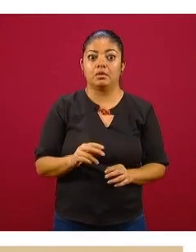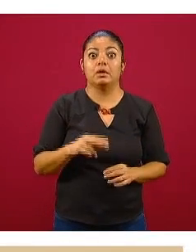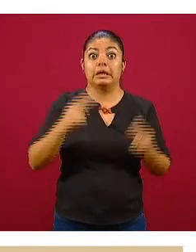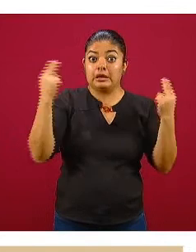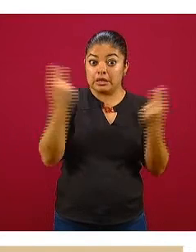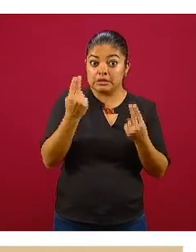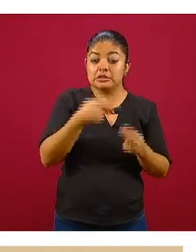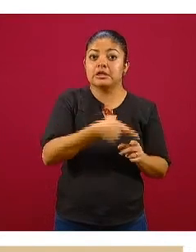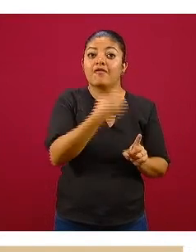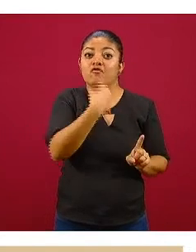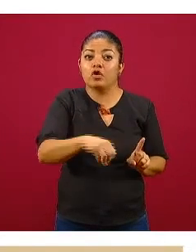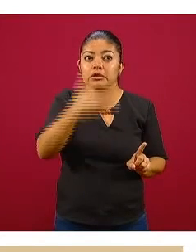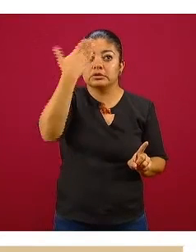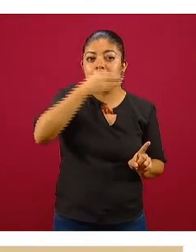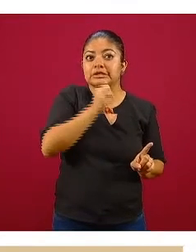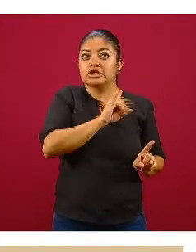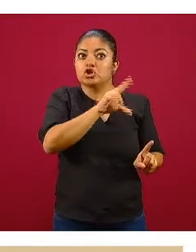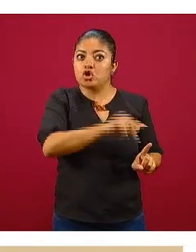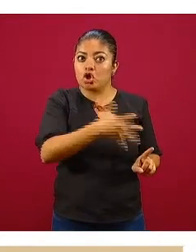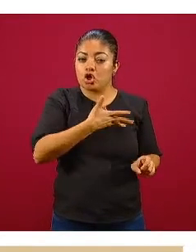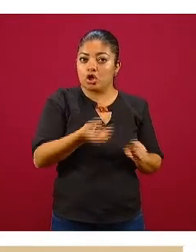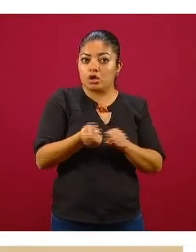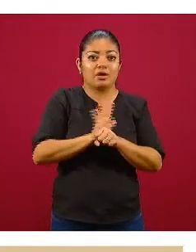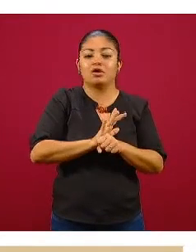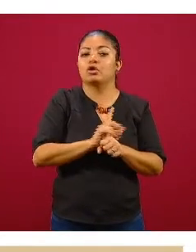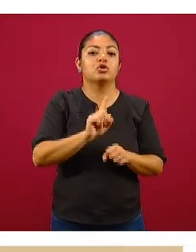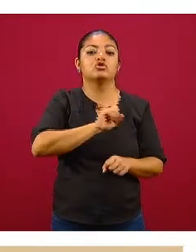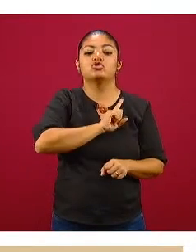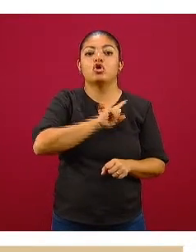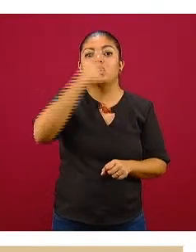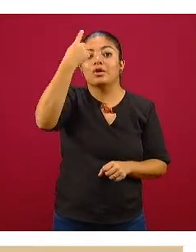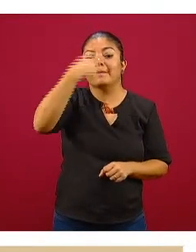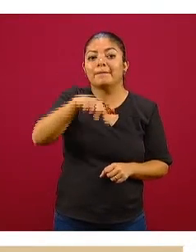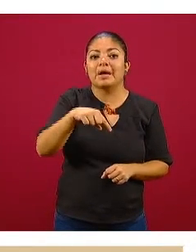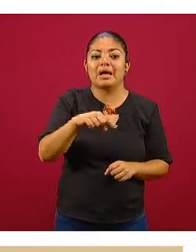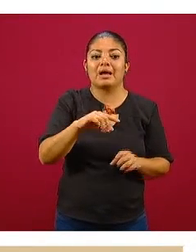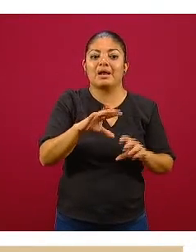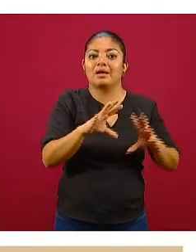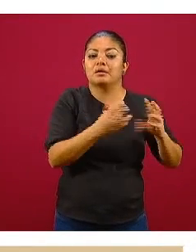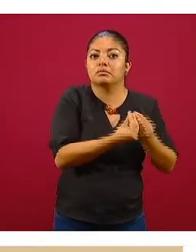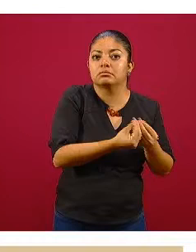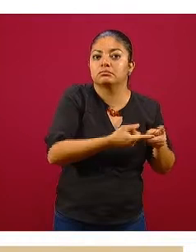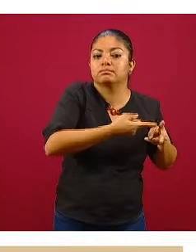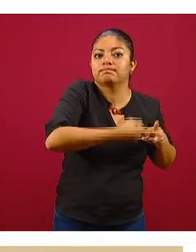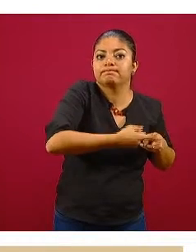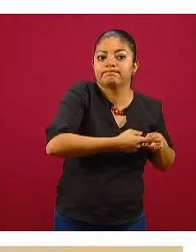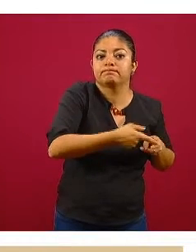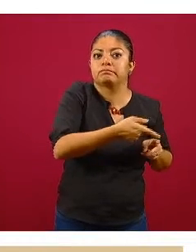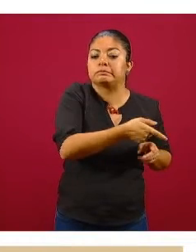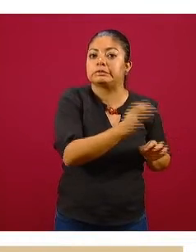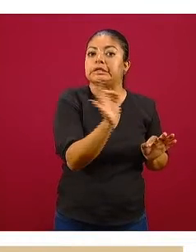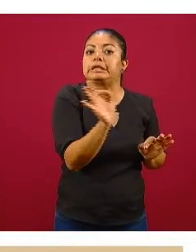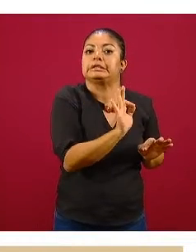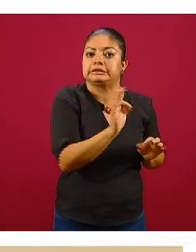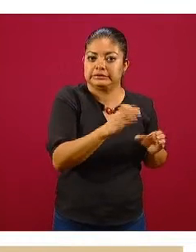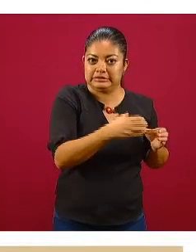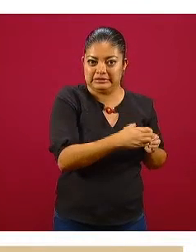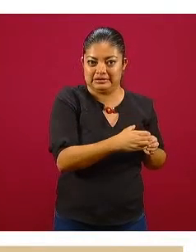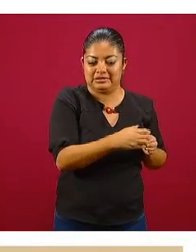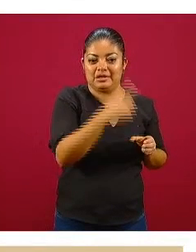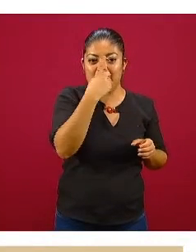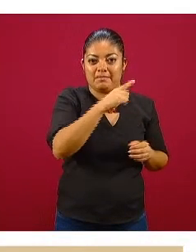para reconocer los patrones de ocurrencia en el tiempo y en el espacio de